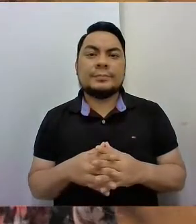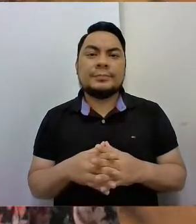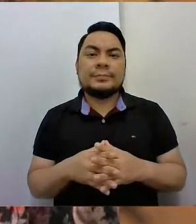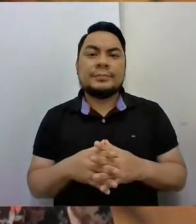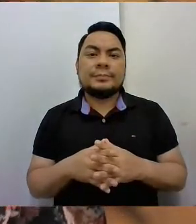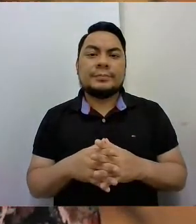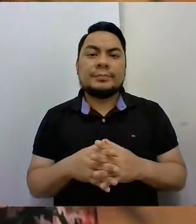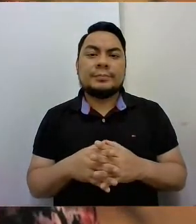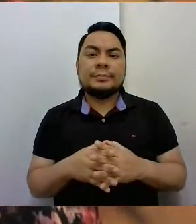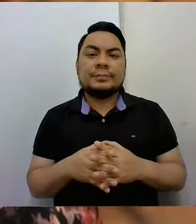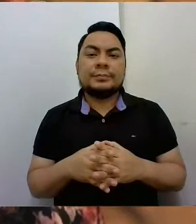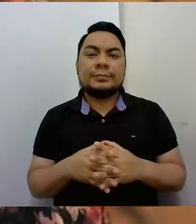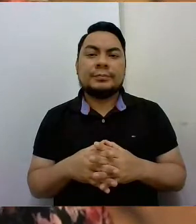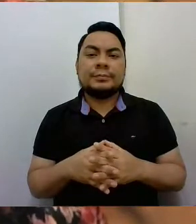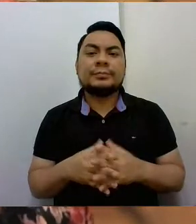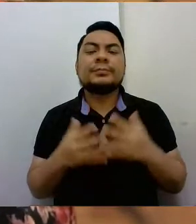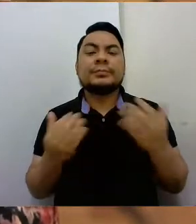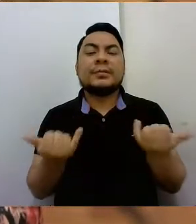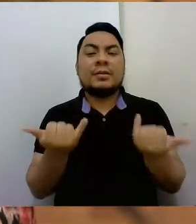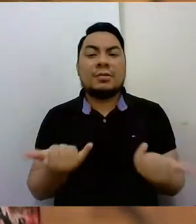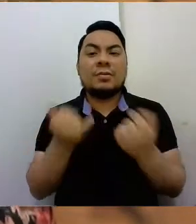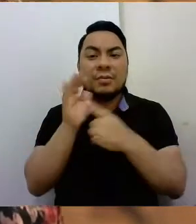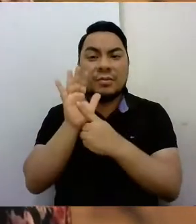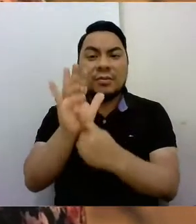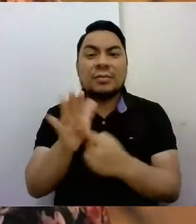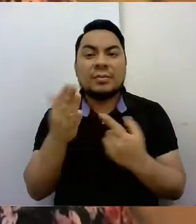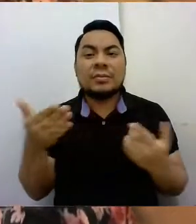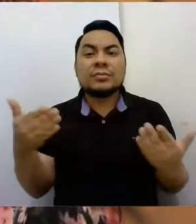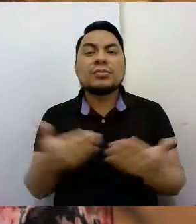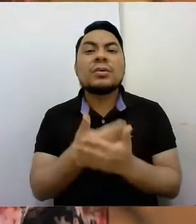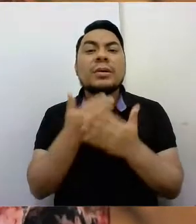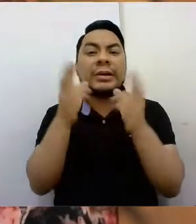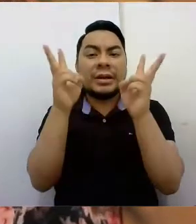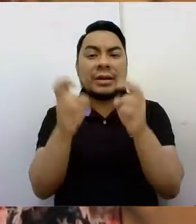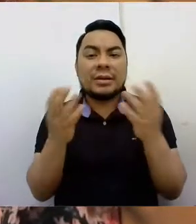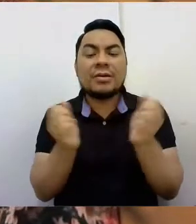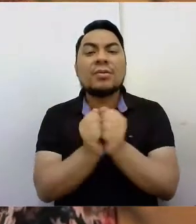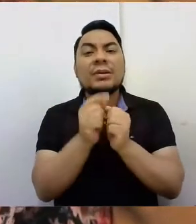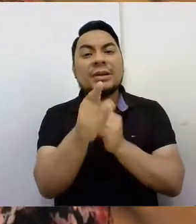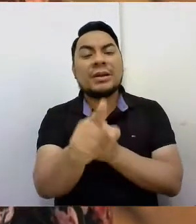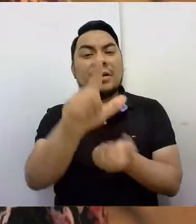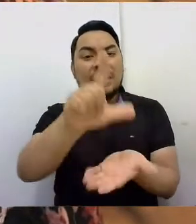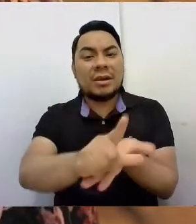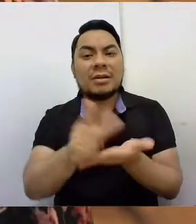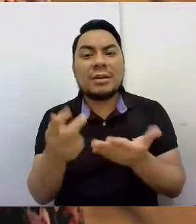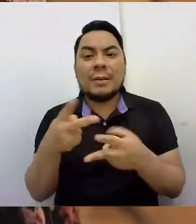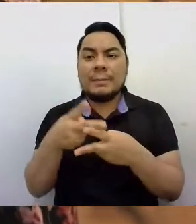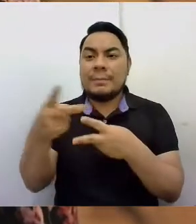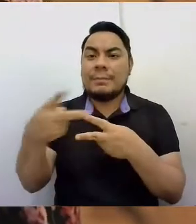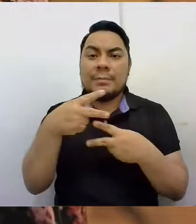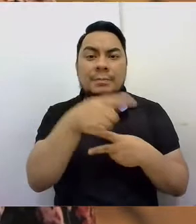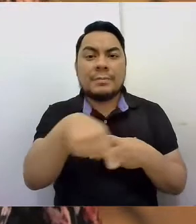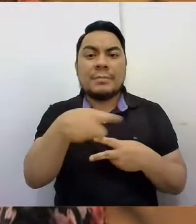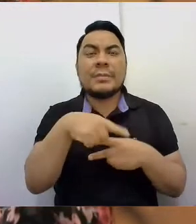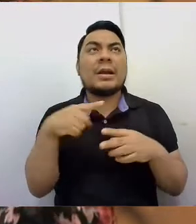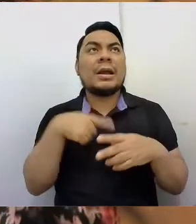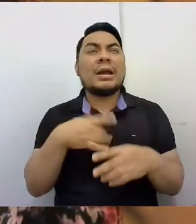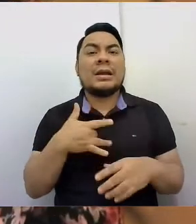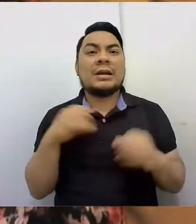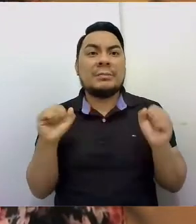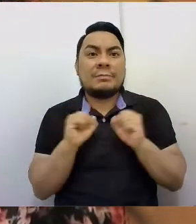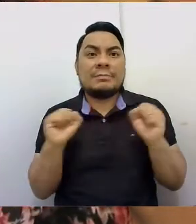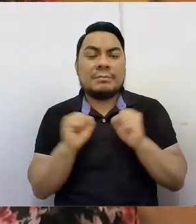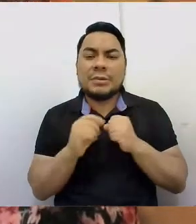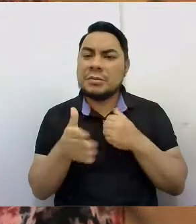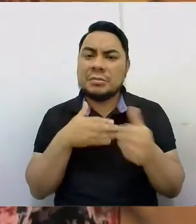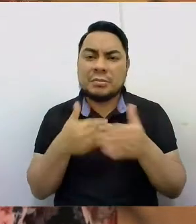Y ahora les presentamos nuestro nuevo bloque Contigo Lima. Vecinos y vecinas, el invierno no es excusa para dejar de lado